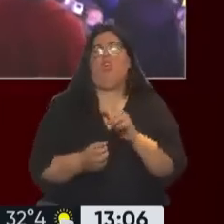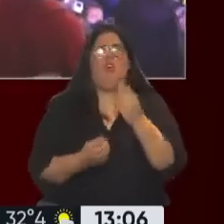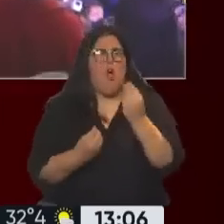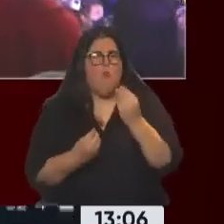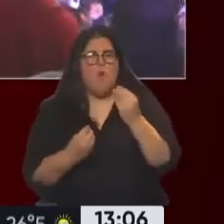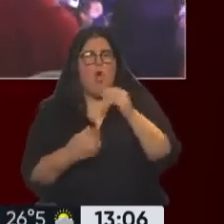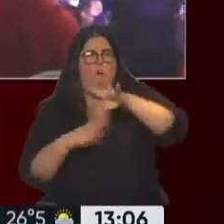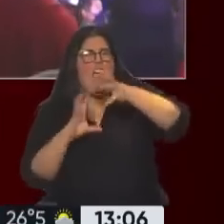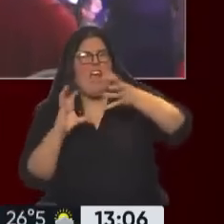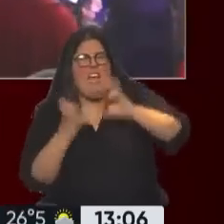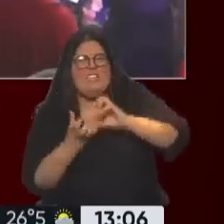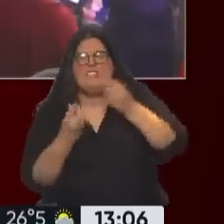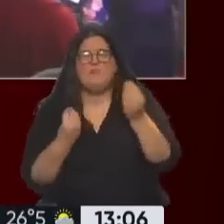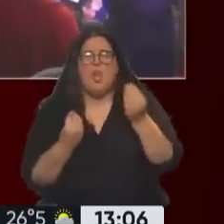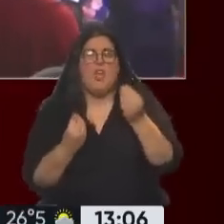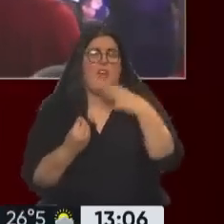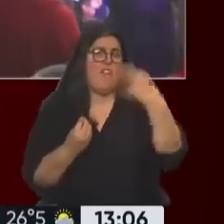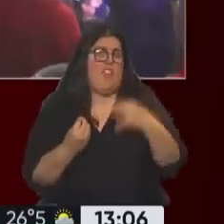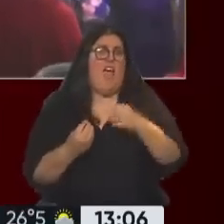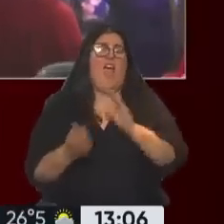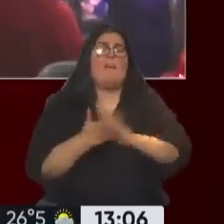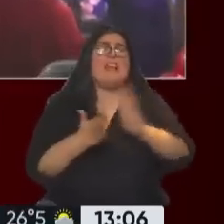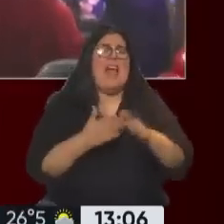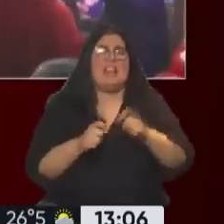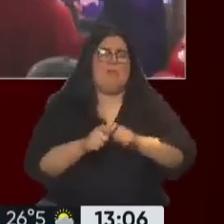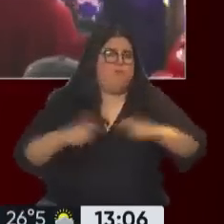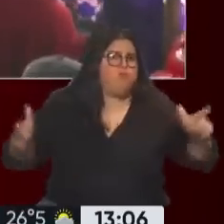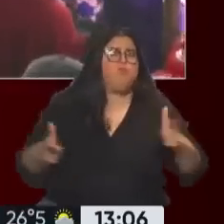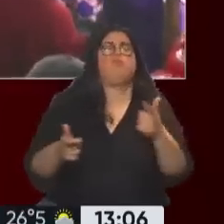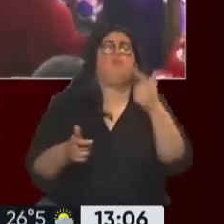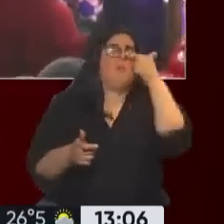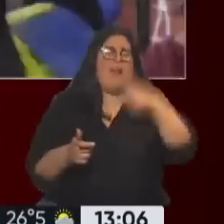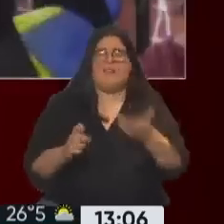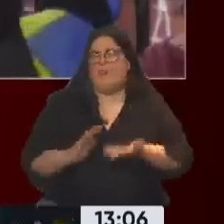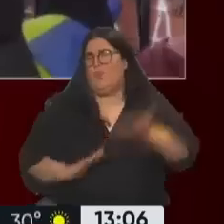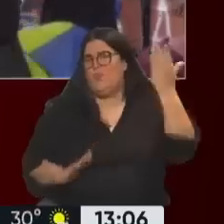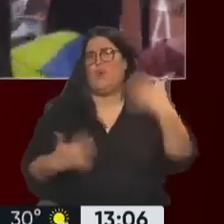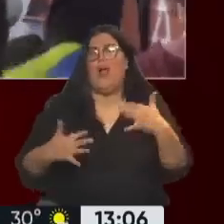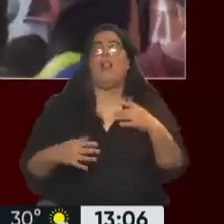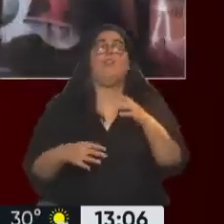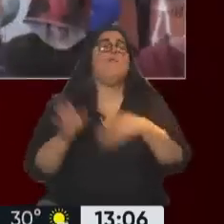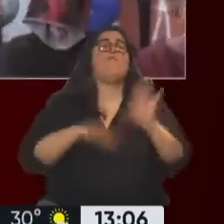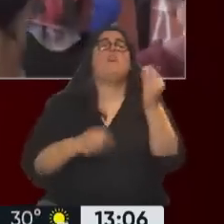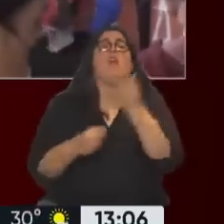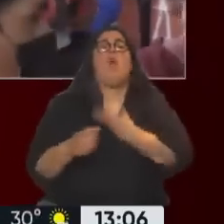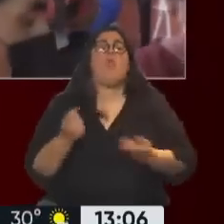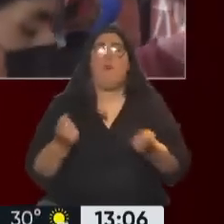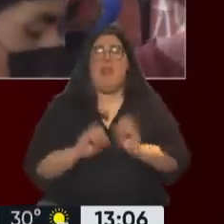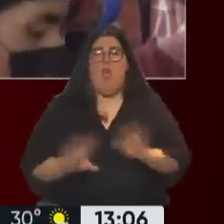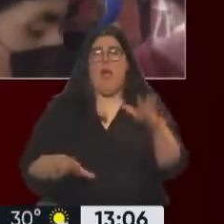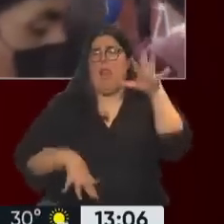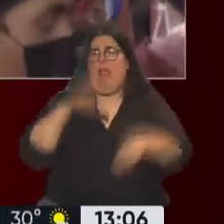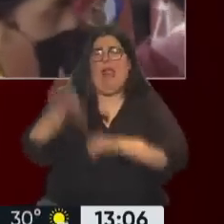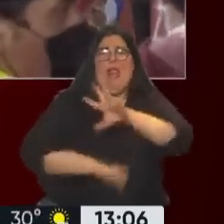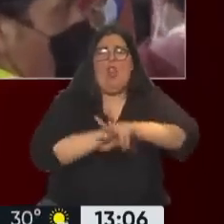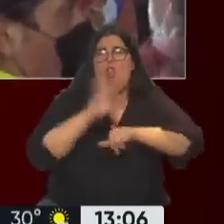Las remesas de inmigrantes rompieron récords, el precio del petróleo está alto. Puro y simple saqueo y mal manejo del gobierno. primera